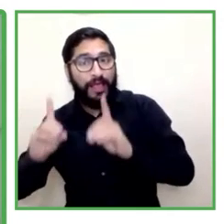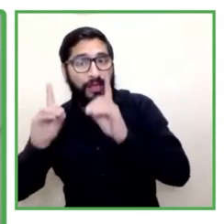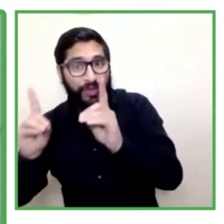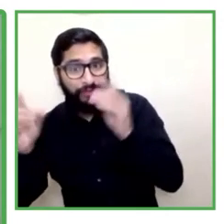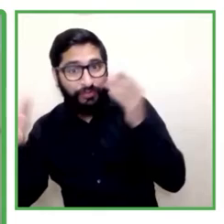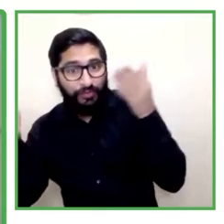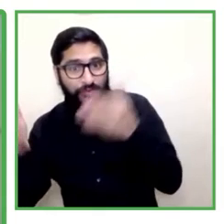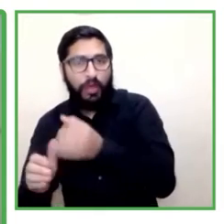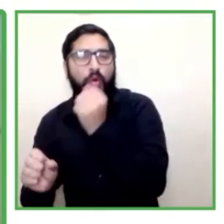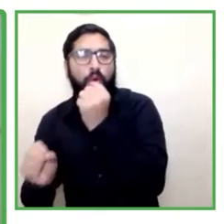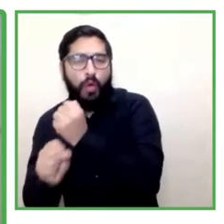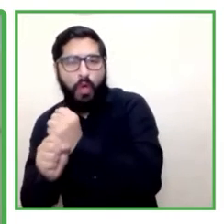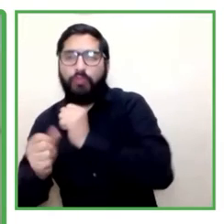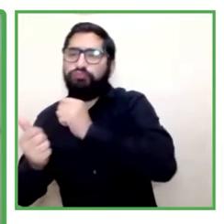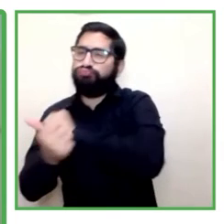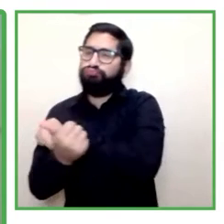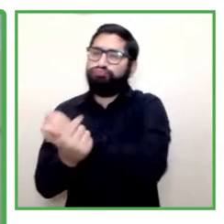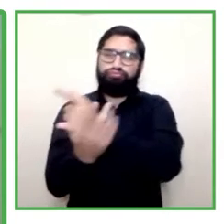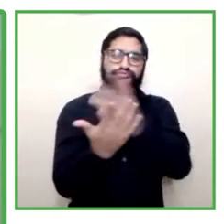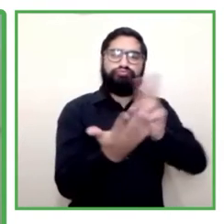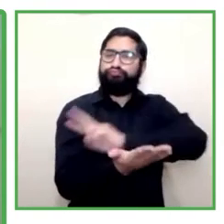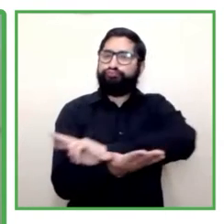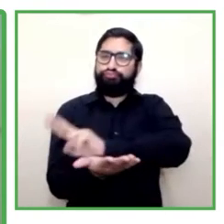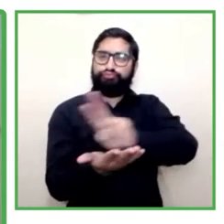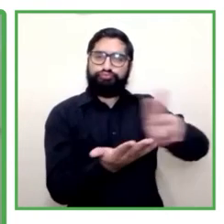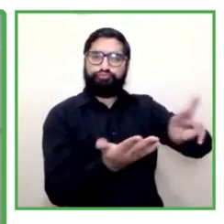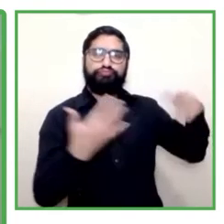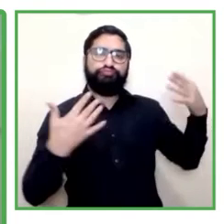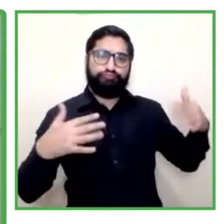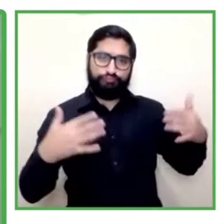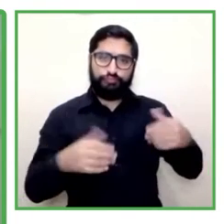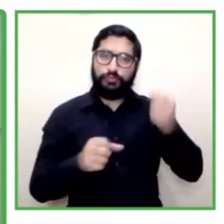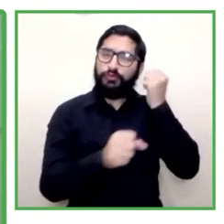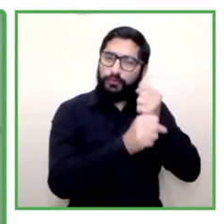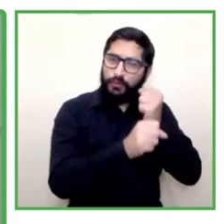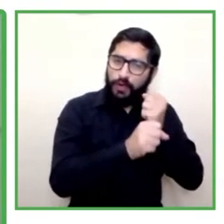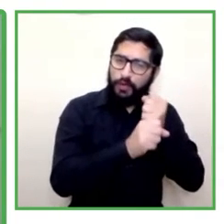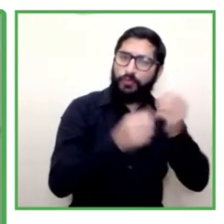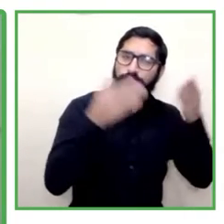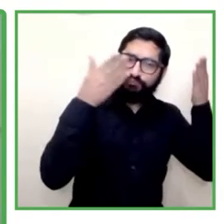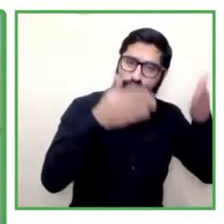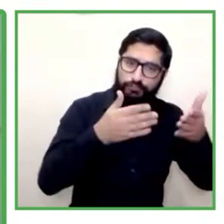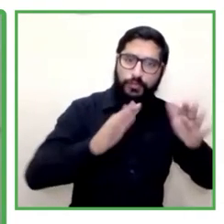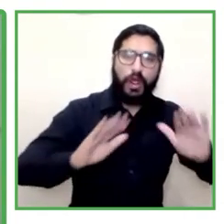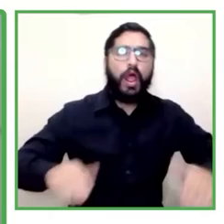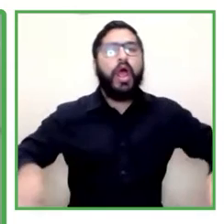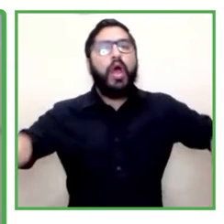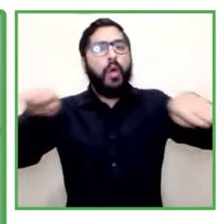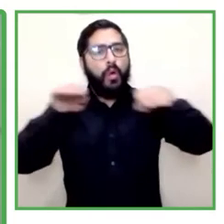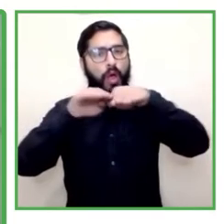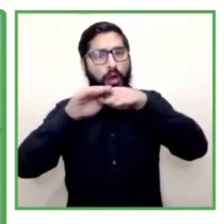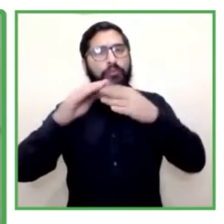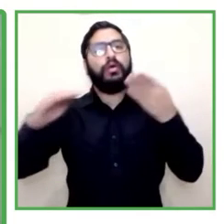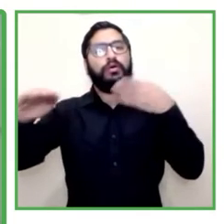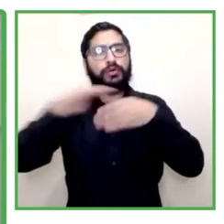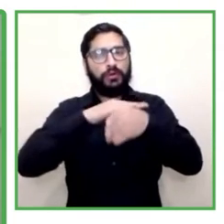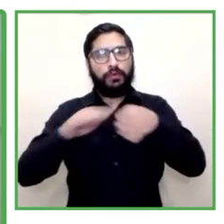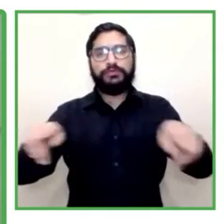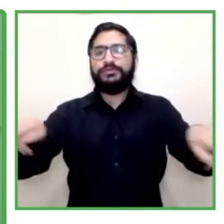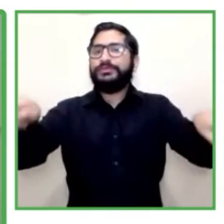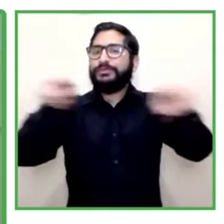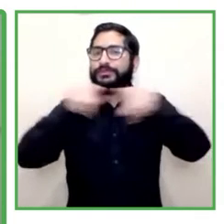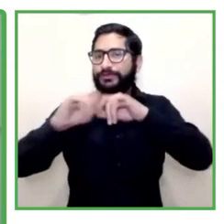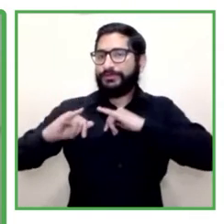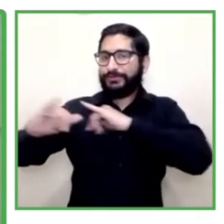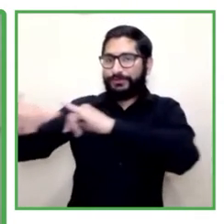especializado que busca asegurar la igualdad en acceso y oportunidades a nivel país. Muy bienvenido Felipe, muchas